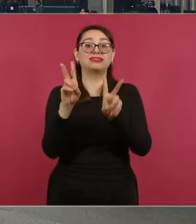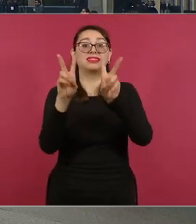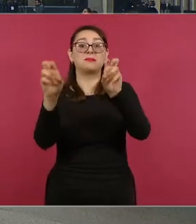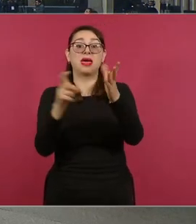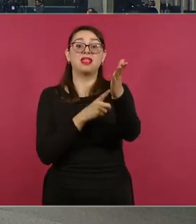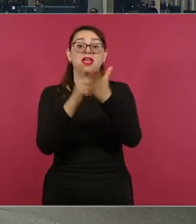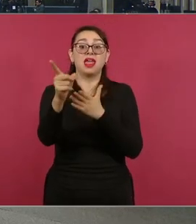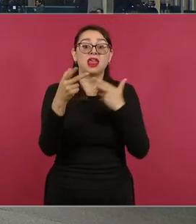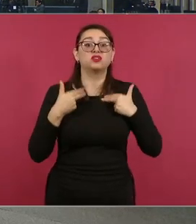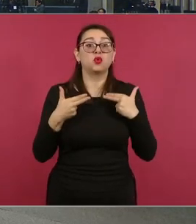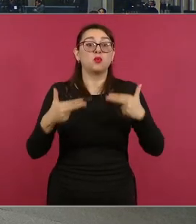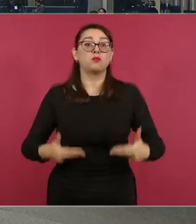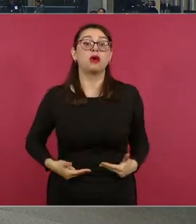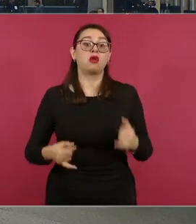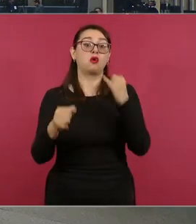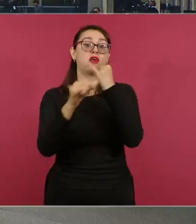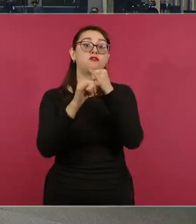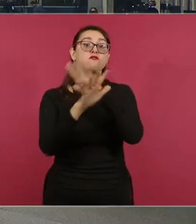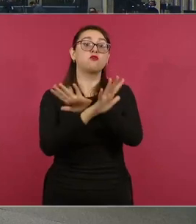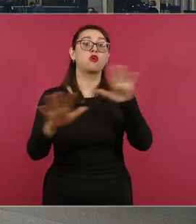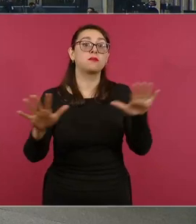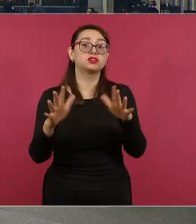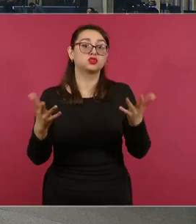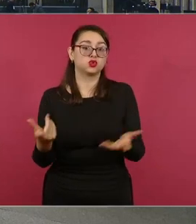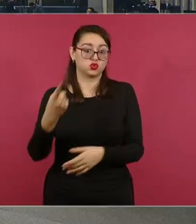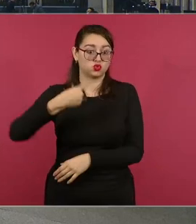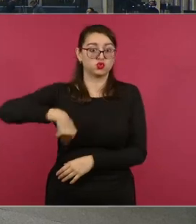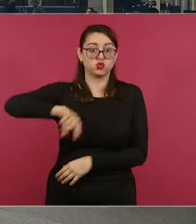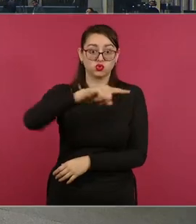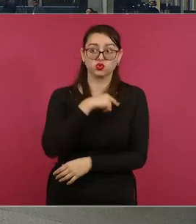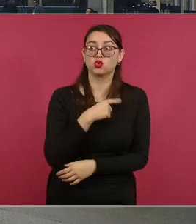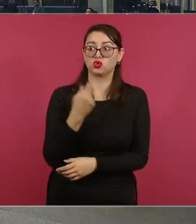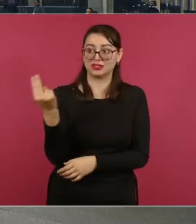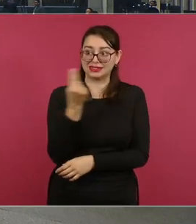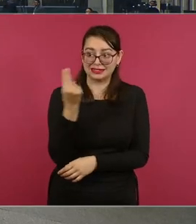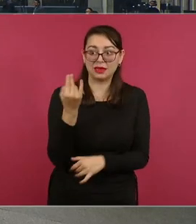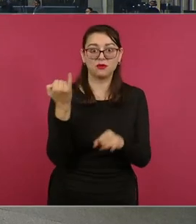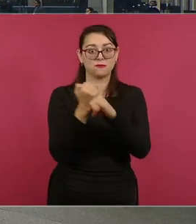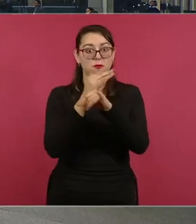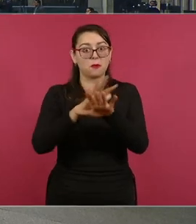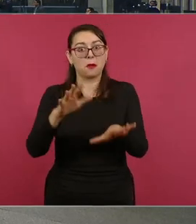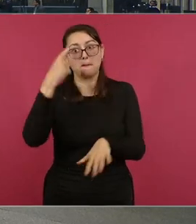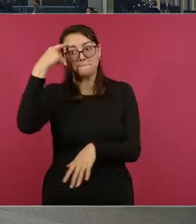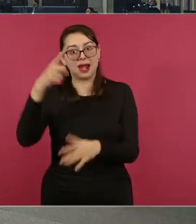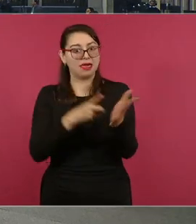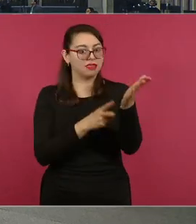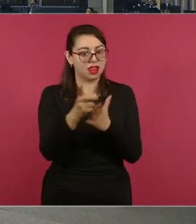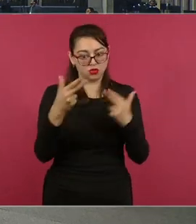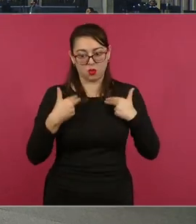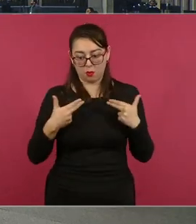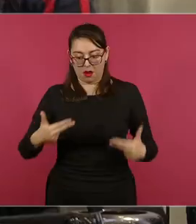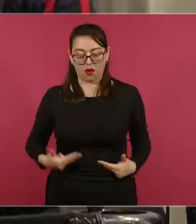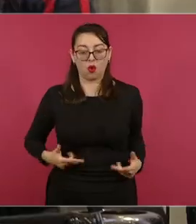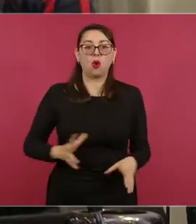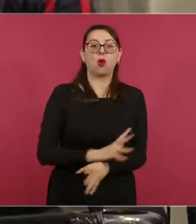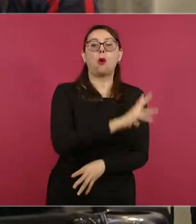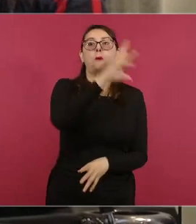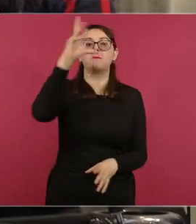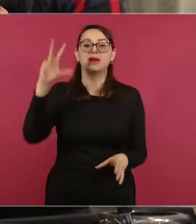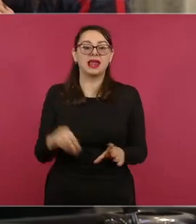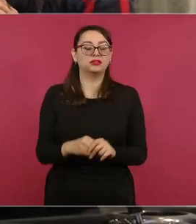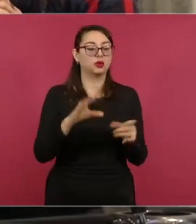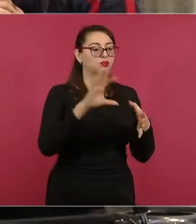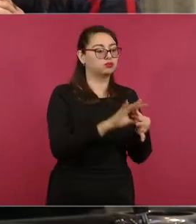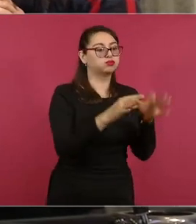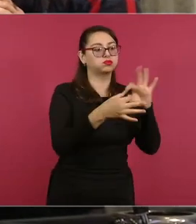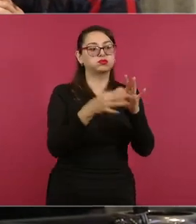permite es exigir y acceder a otros derechos humanos y eso es lo que se vulnera, así como también se vulnera